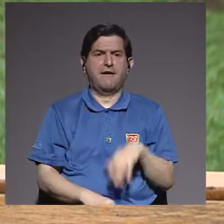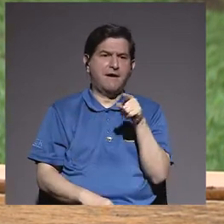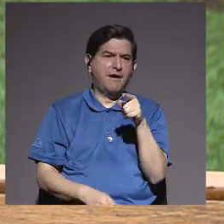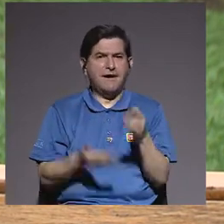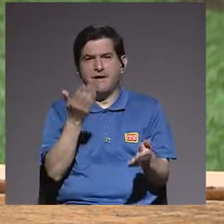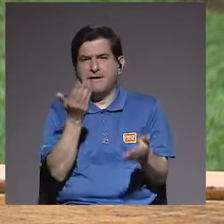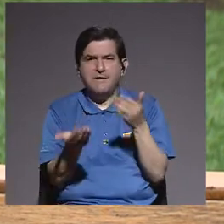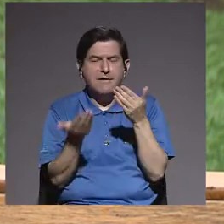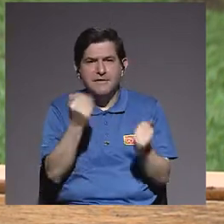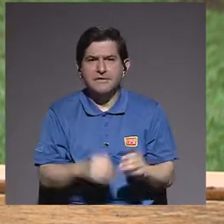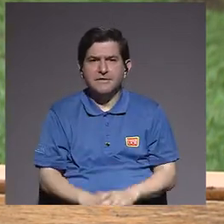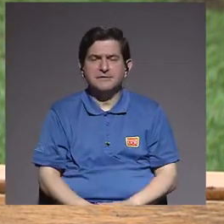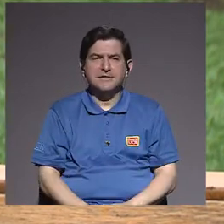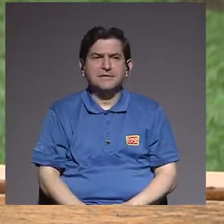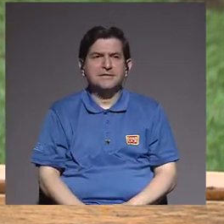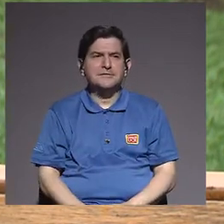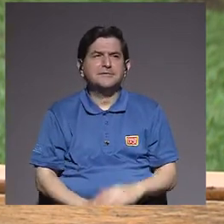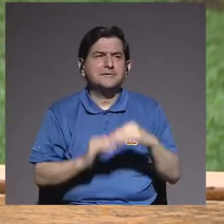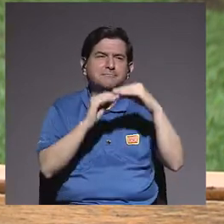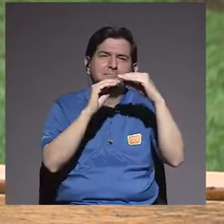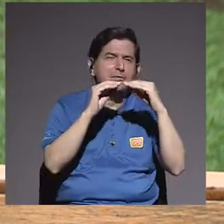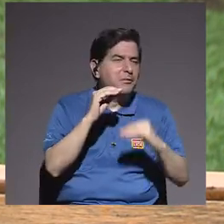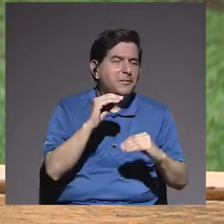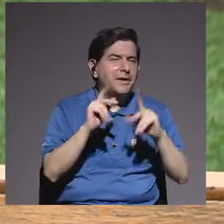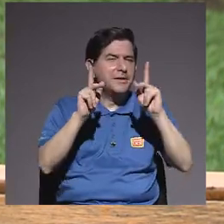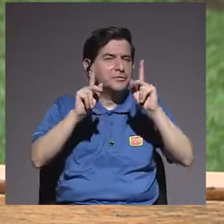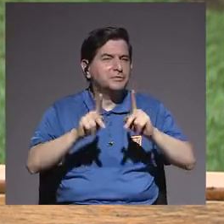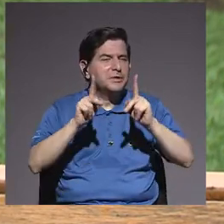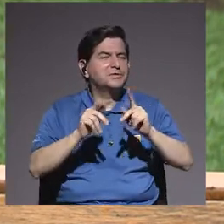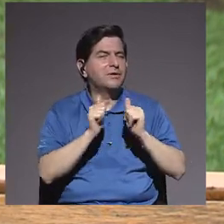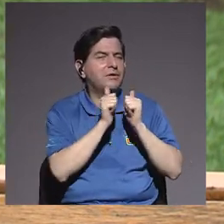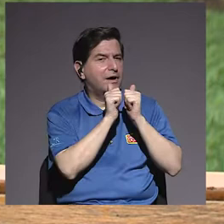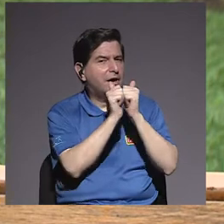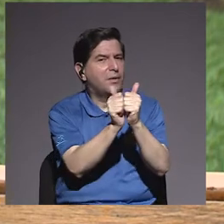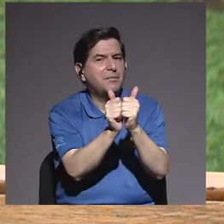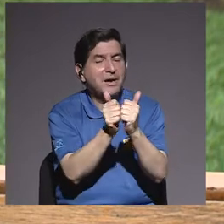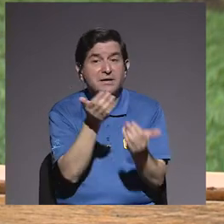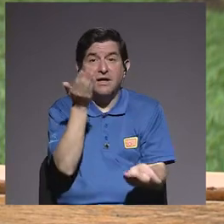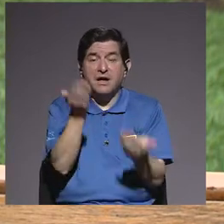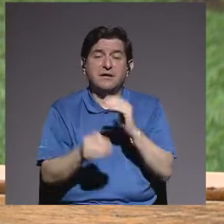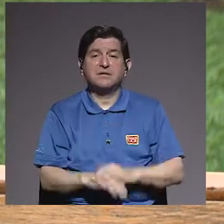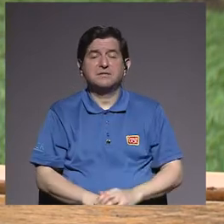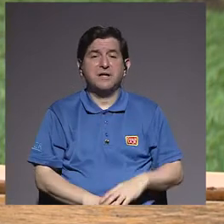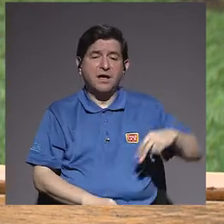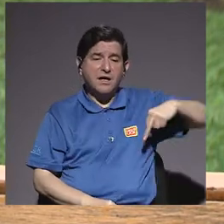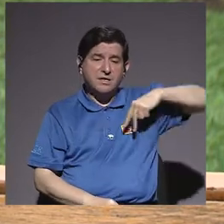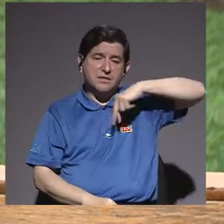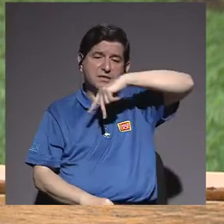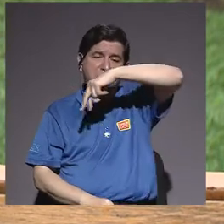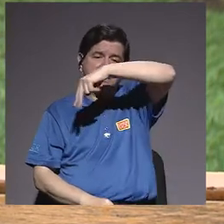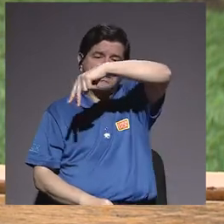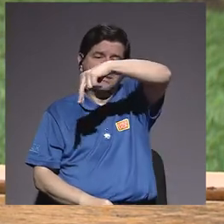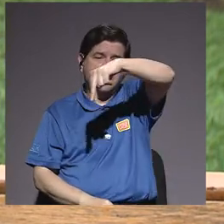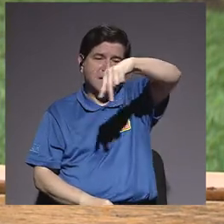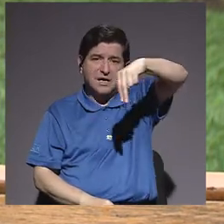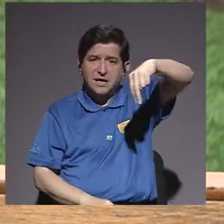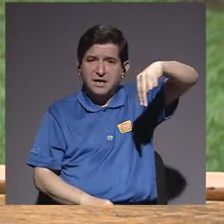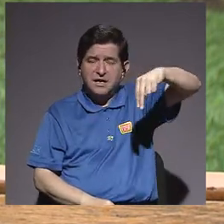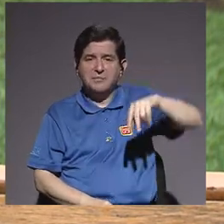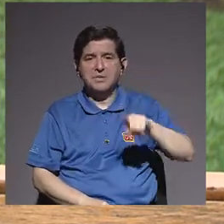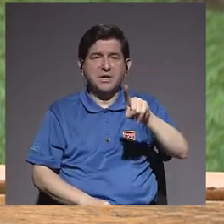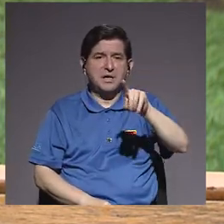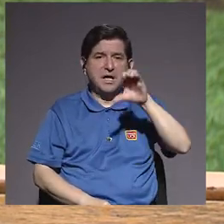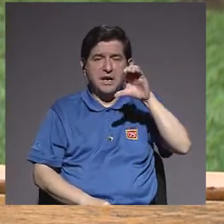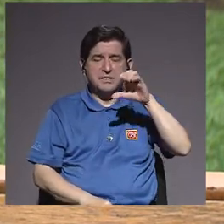un poco, por lo menos de que alguien lo acompañe a darle la vuelta a los 100 metros